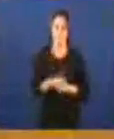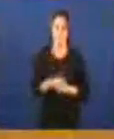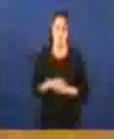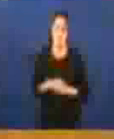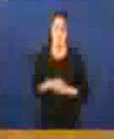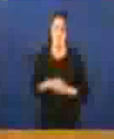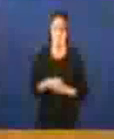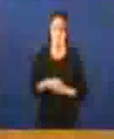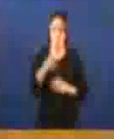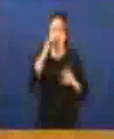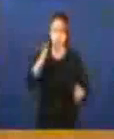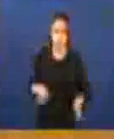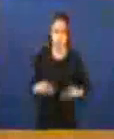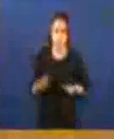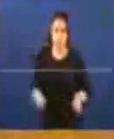a realidade é a seguinte